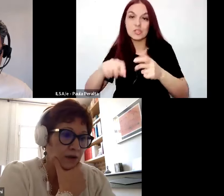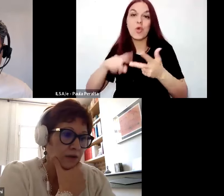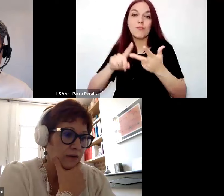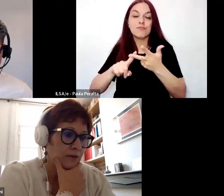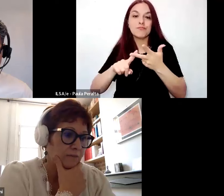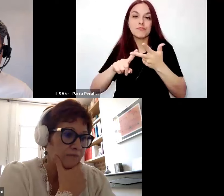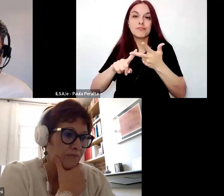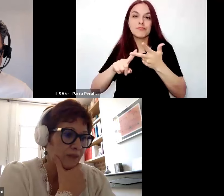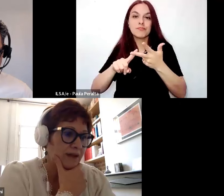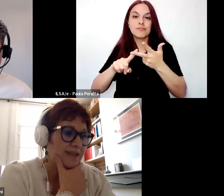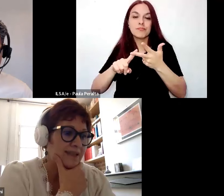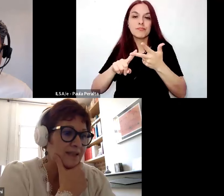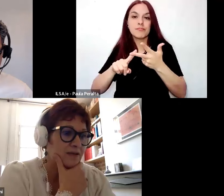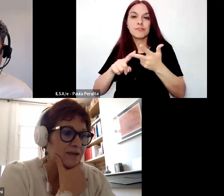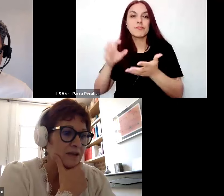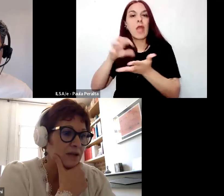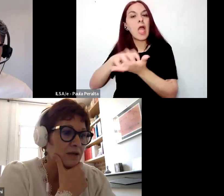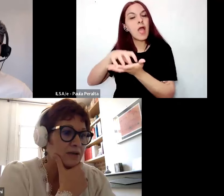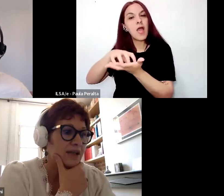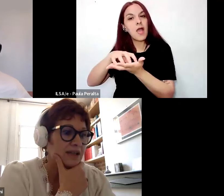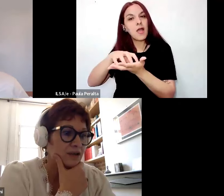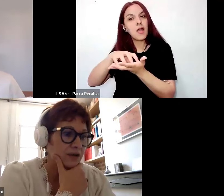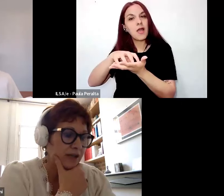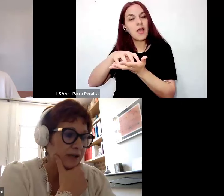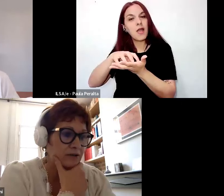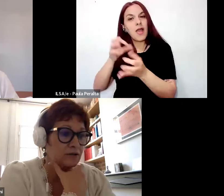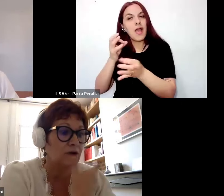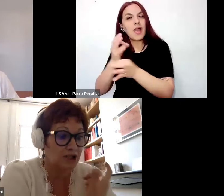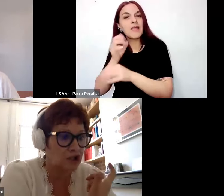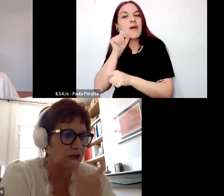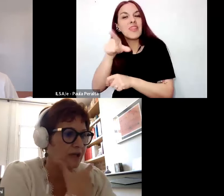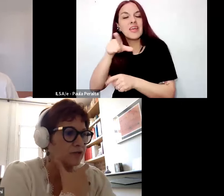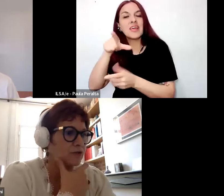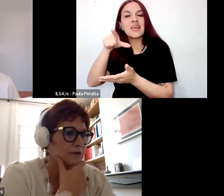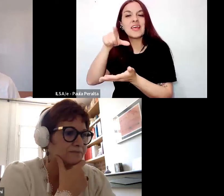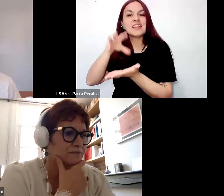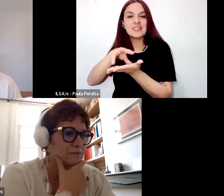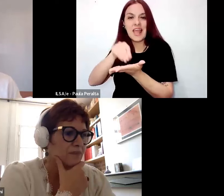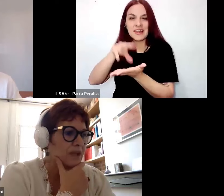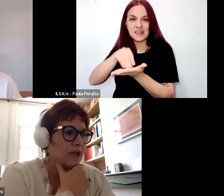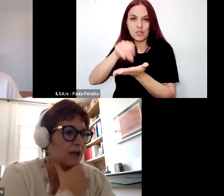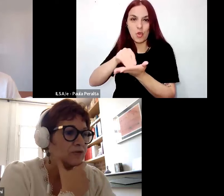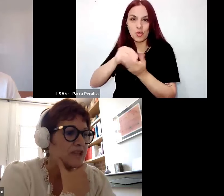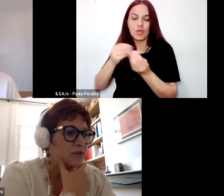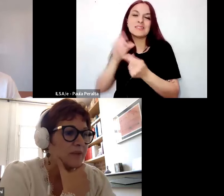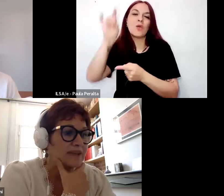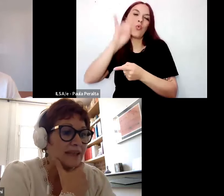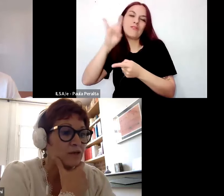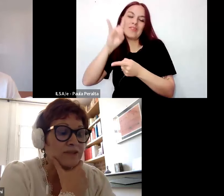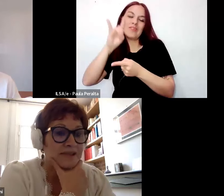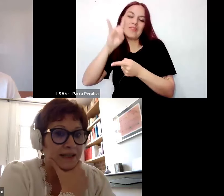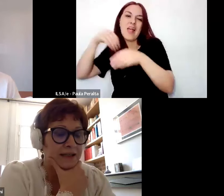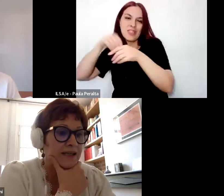academia de territorio de estas universidades con sus laboratorios